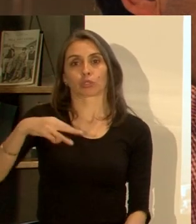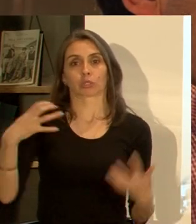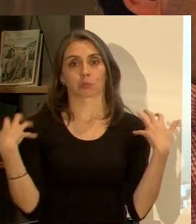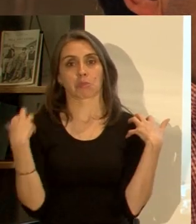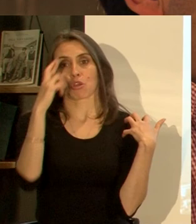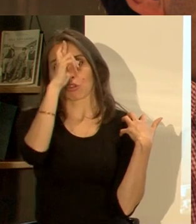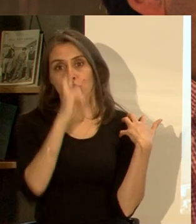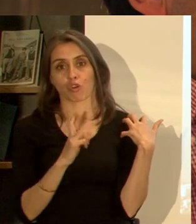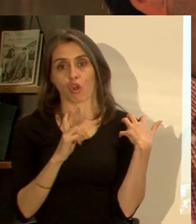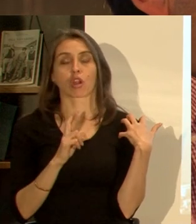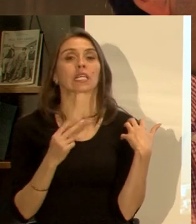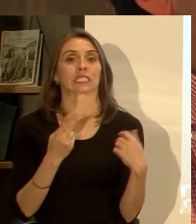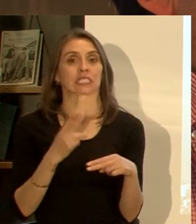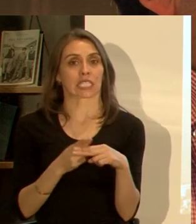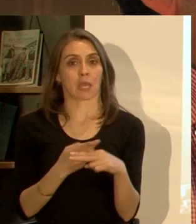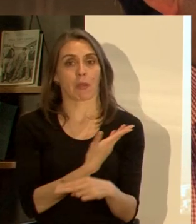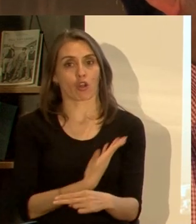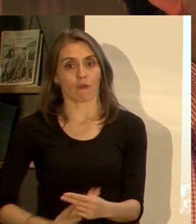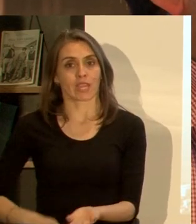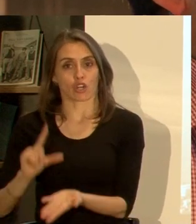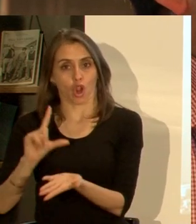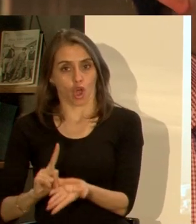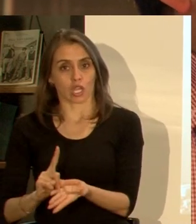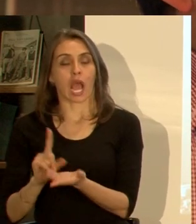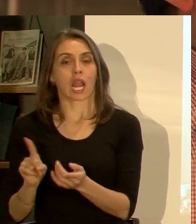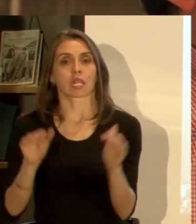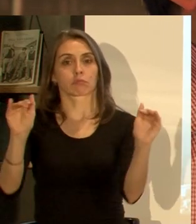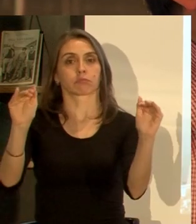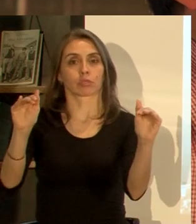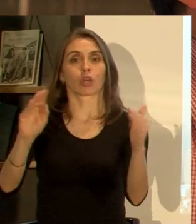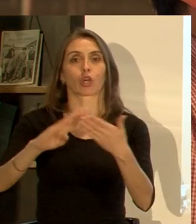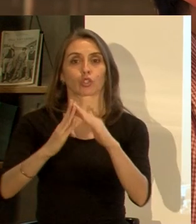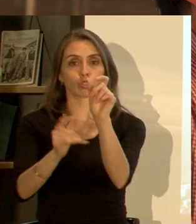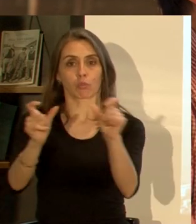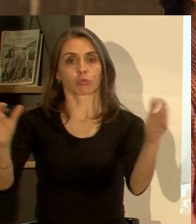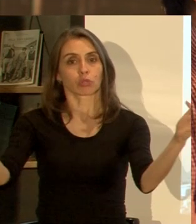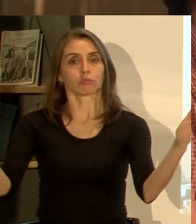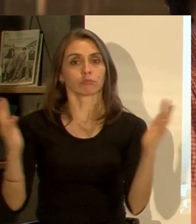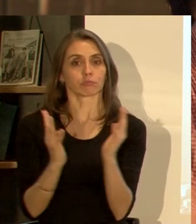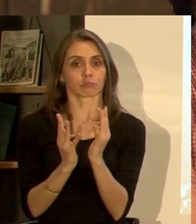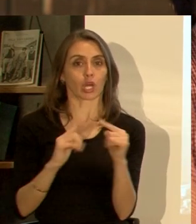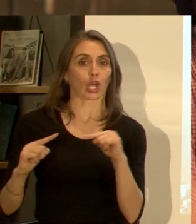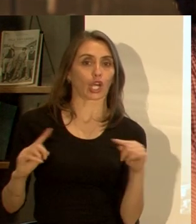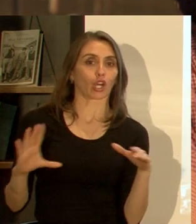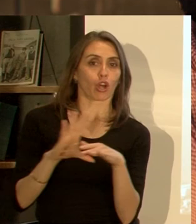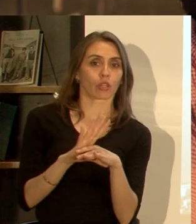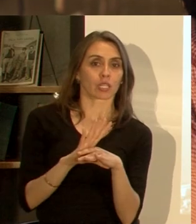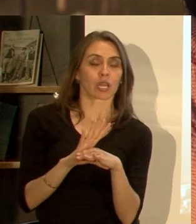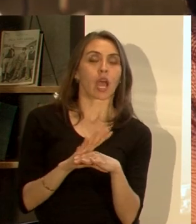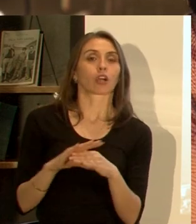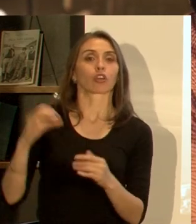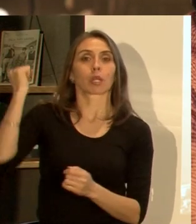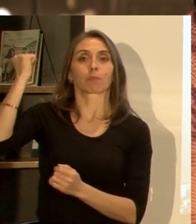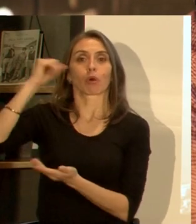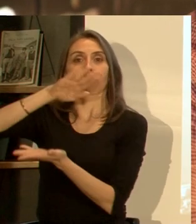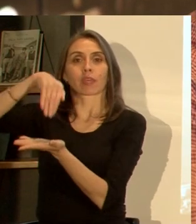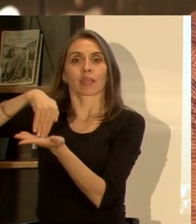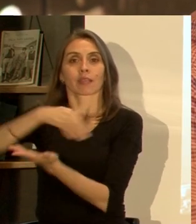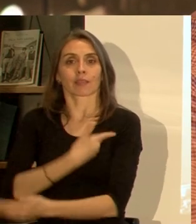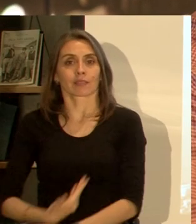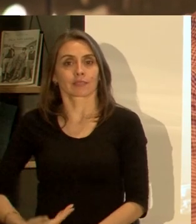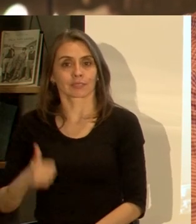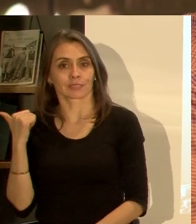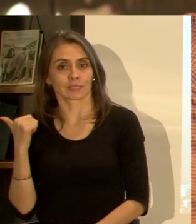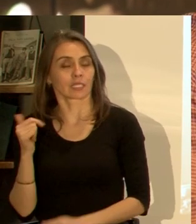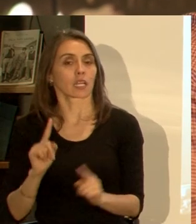gobierno local es justamente coordinar a la comunidad a los actores locales con el poder central y eso no está ocurriendo